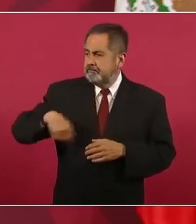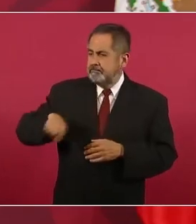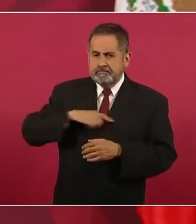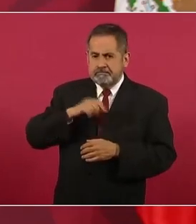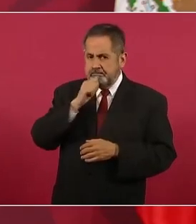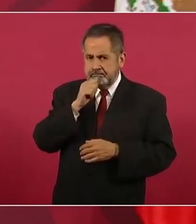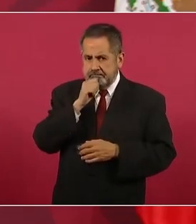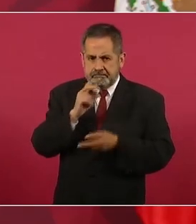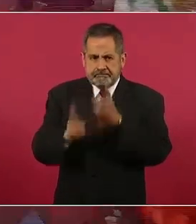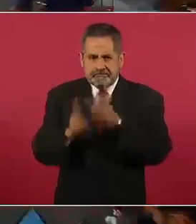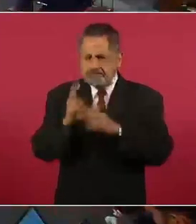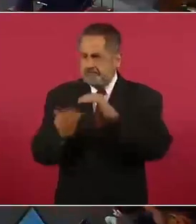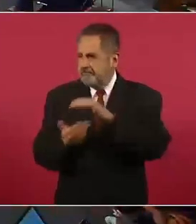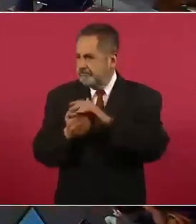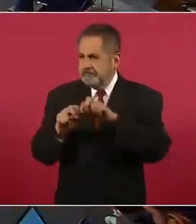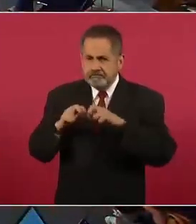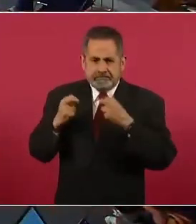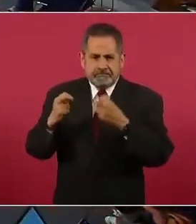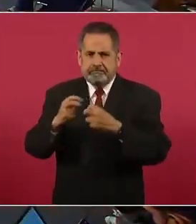no lo tratamos en la mesa.